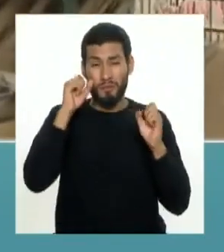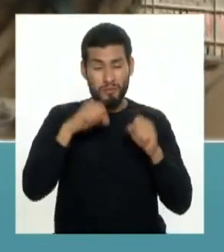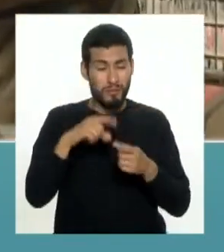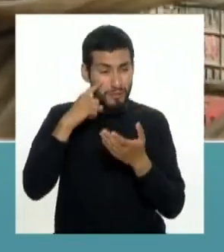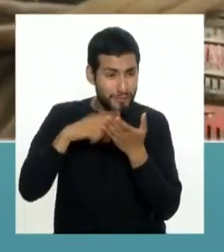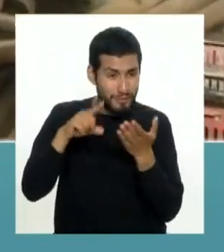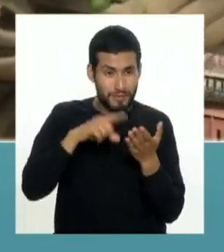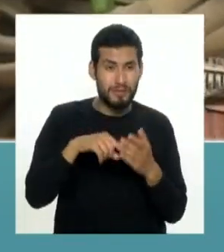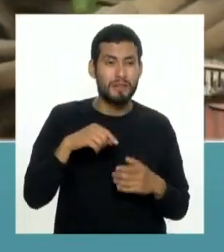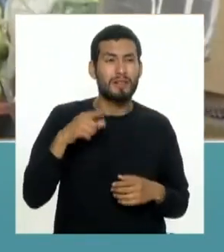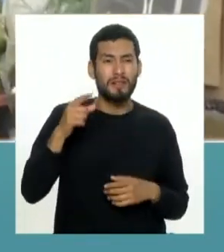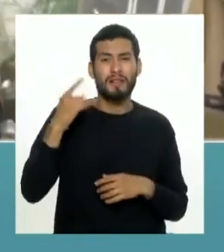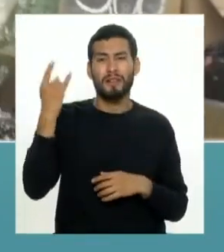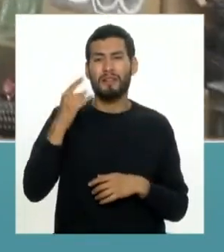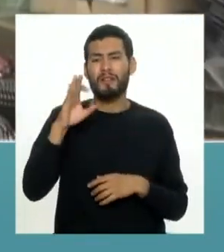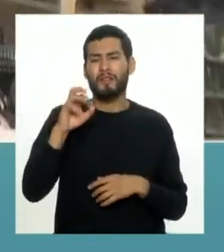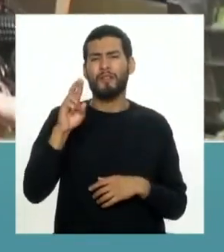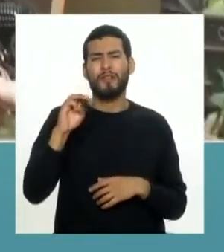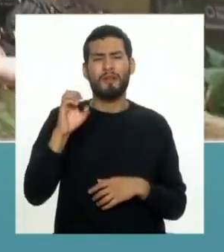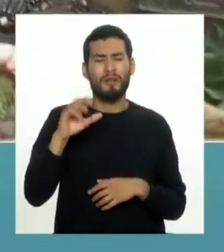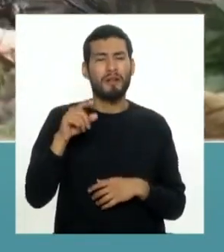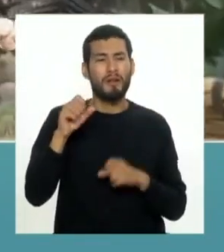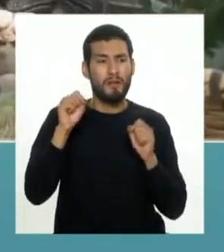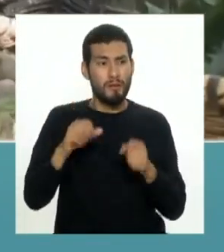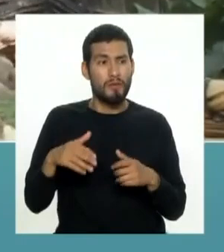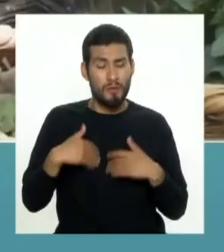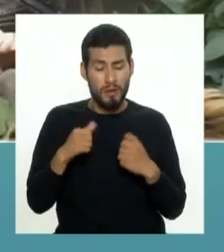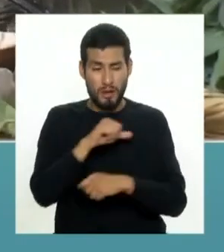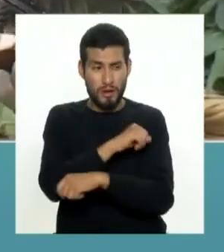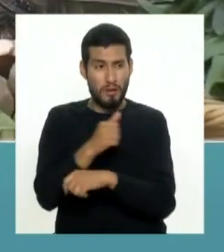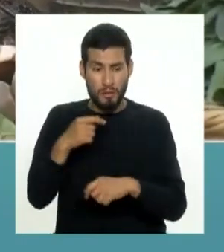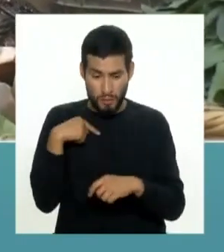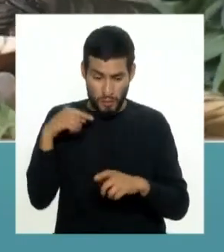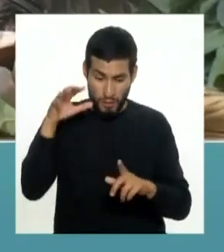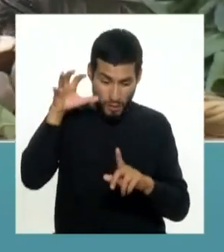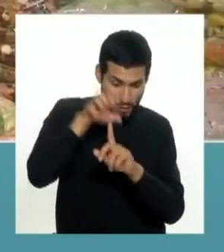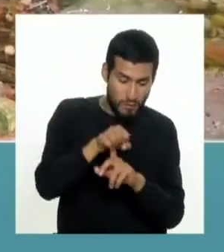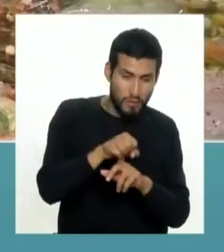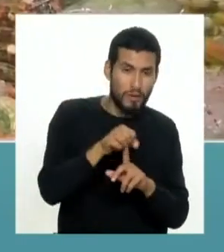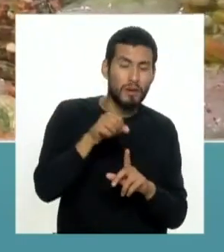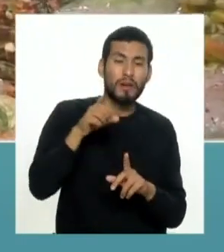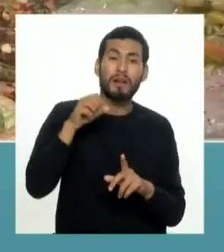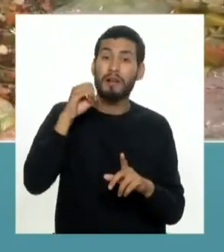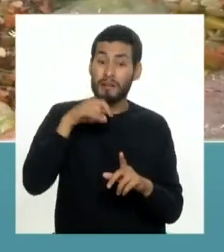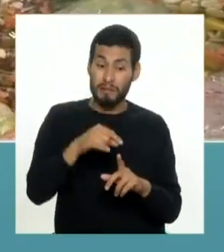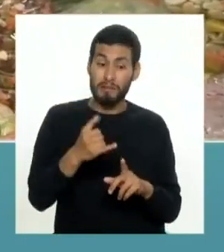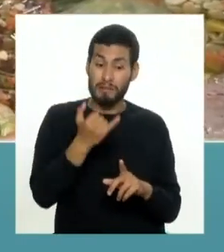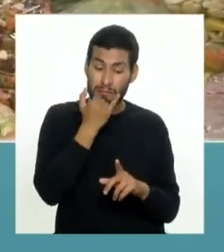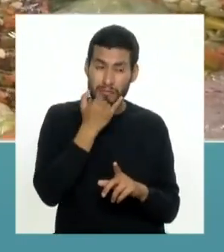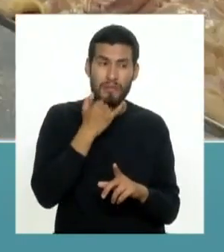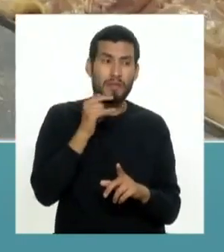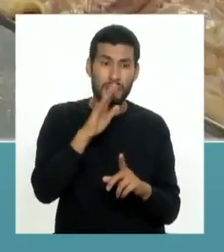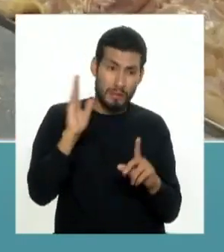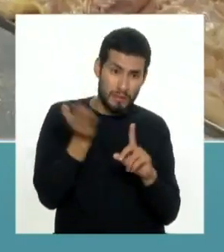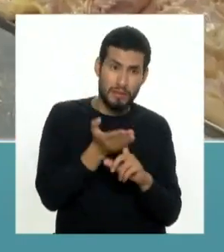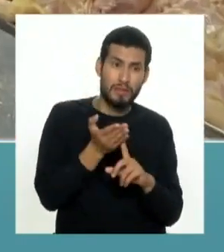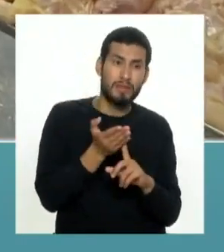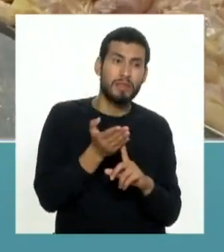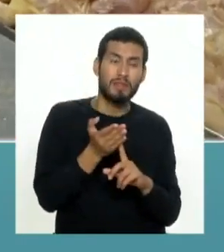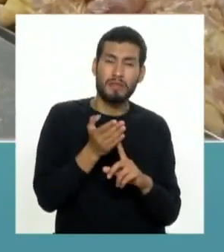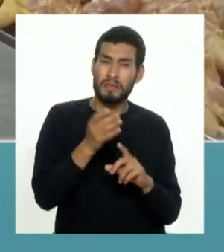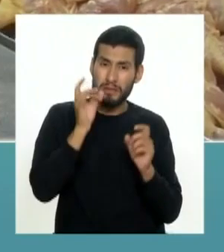en Estados Unidos le dicen enforcement es decir la posibilidad que tiene la autoridad de caerte encima y cada vez que cometes un error sancionarte